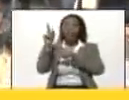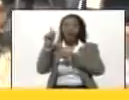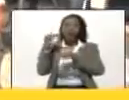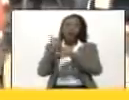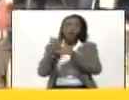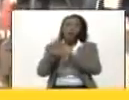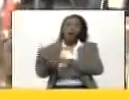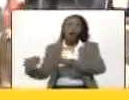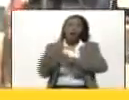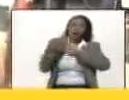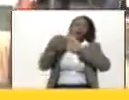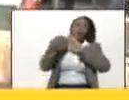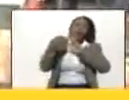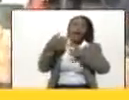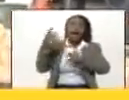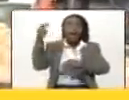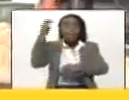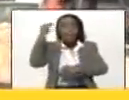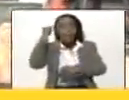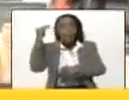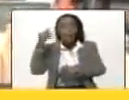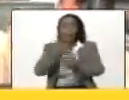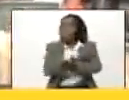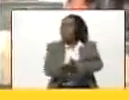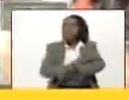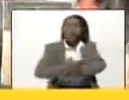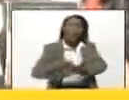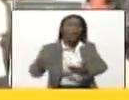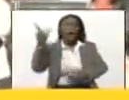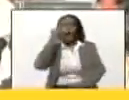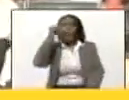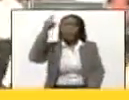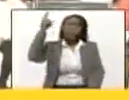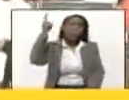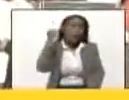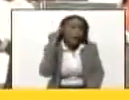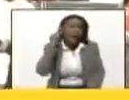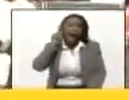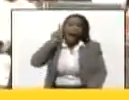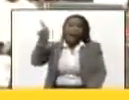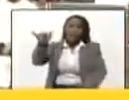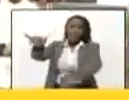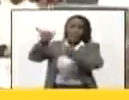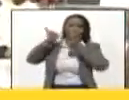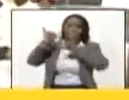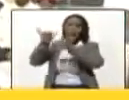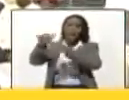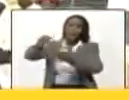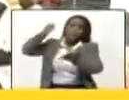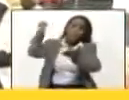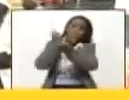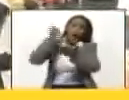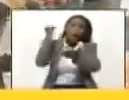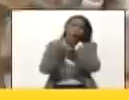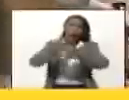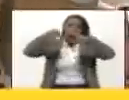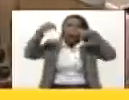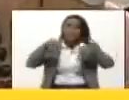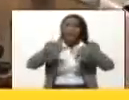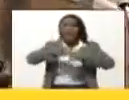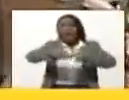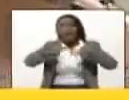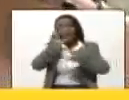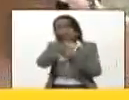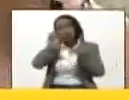ofensa inmensa a la memoria de millones de hombres y mujeres que ellos mismos asesinaron aquí en estas